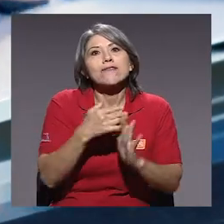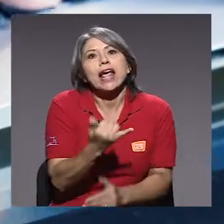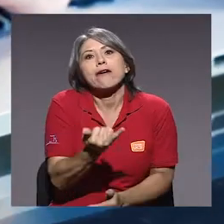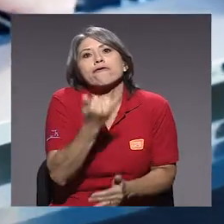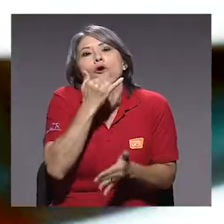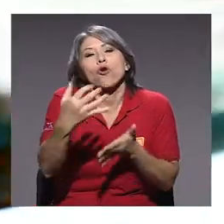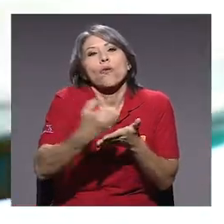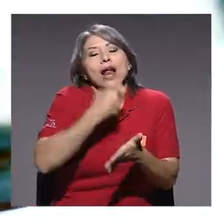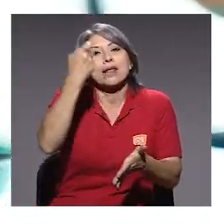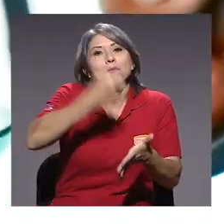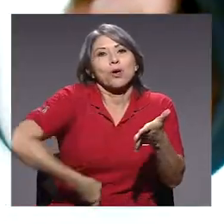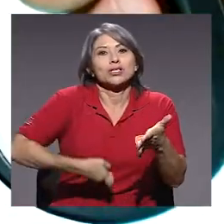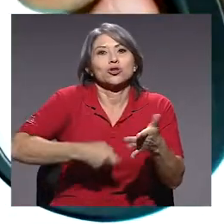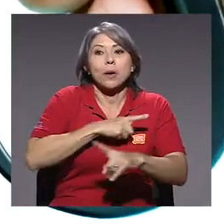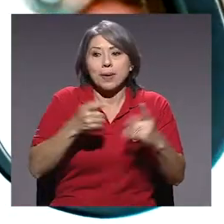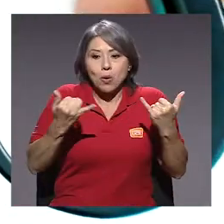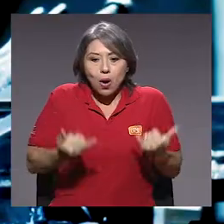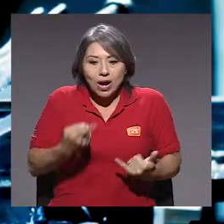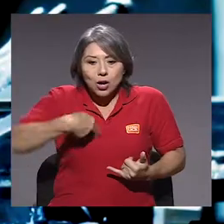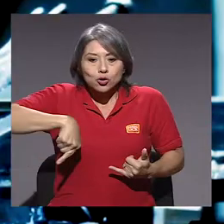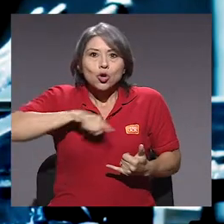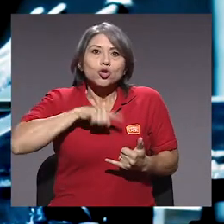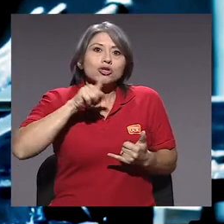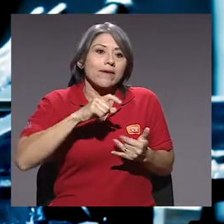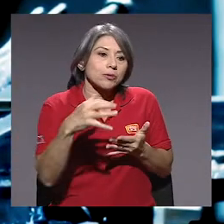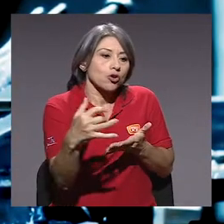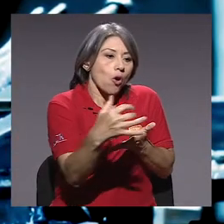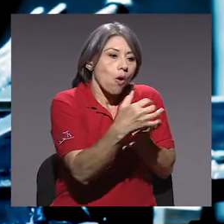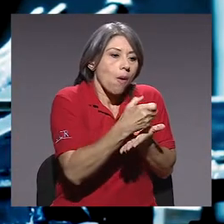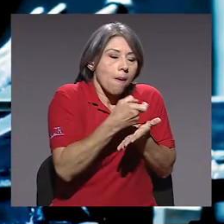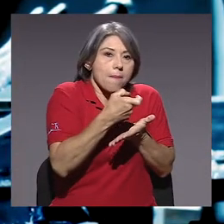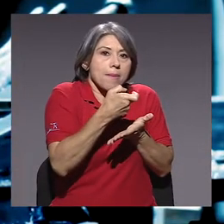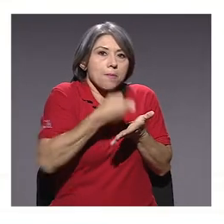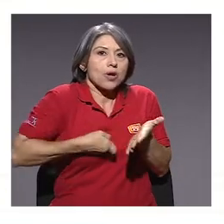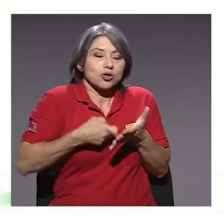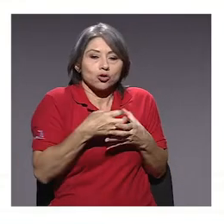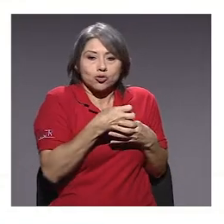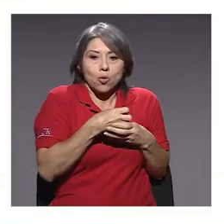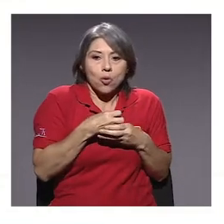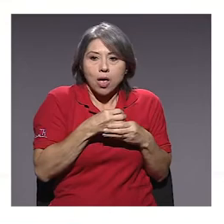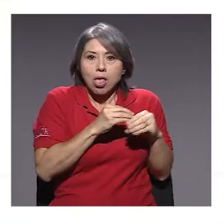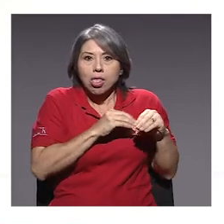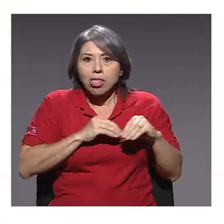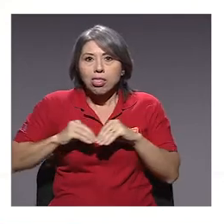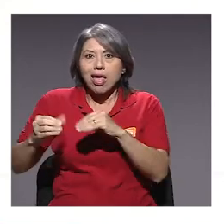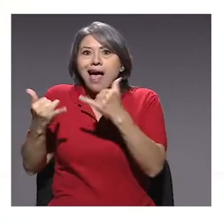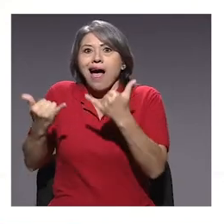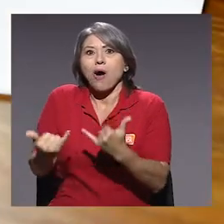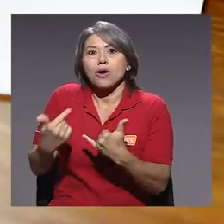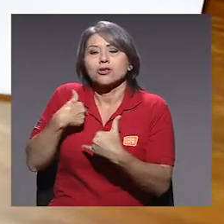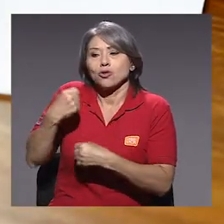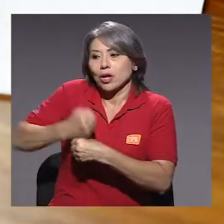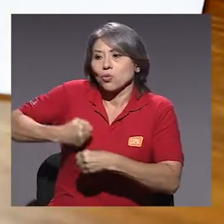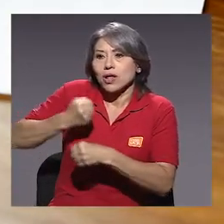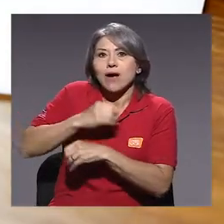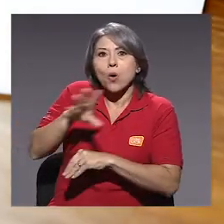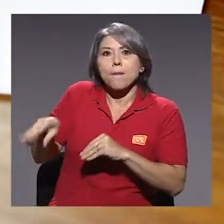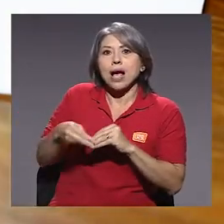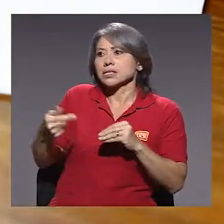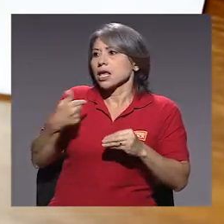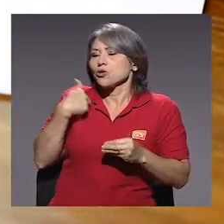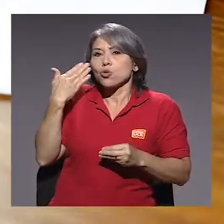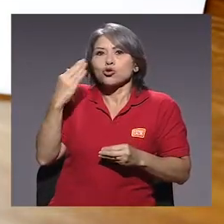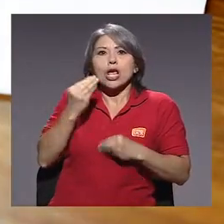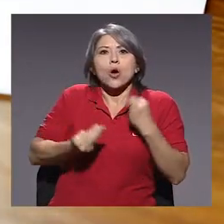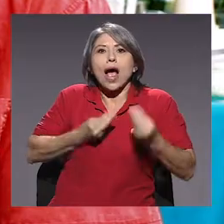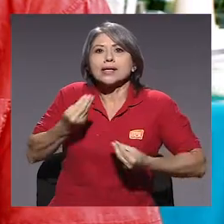pasamos a nosotros ser recaudadores y de pronto ahora yo tengo como todo un trabajo más que no sé